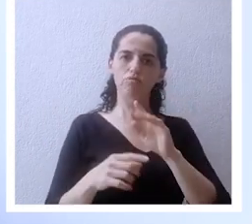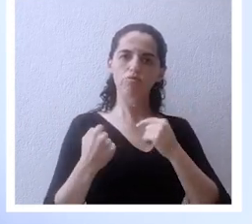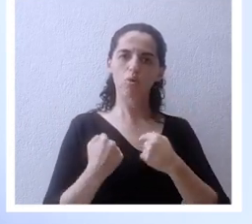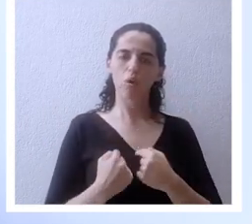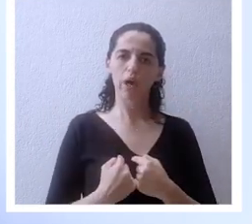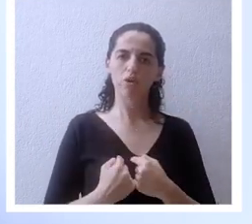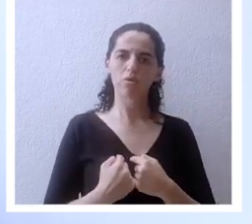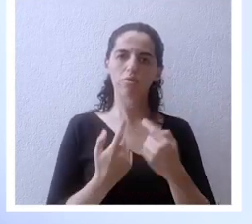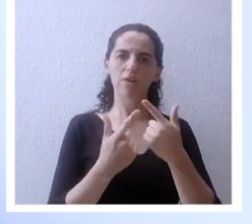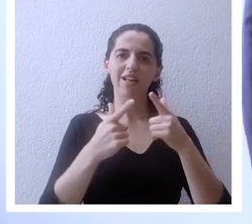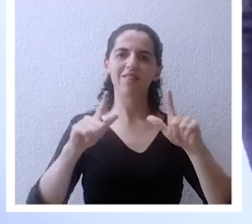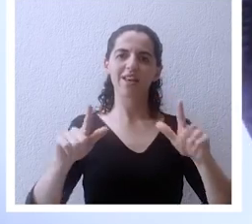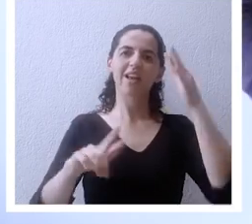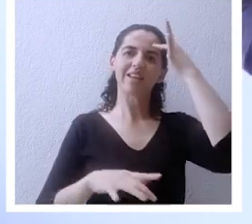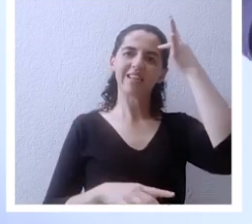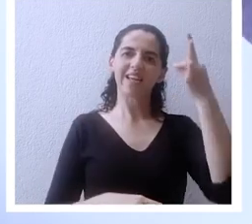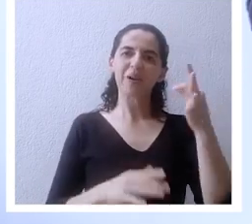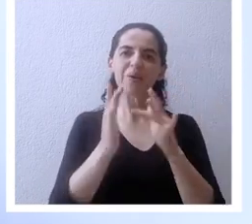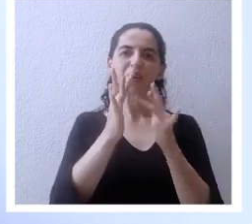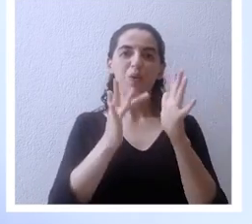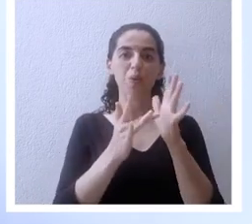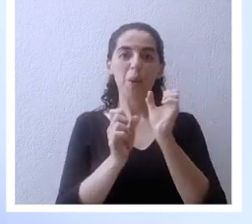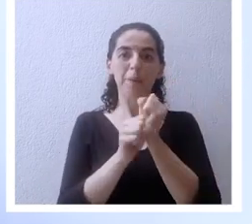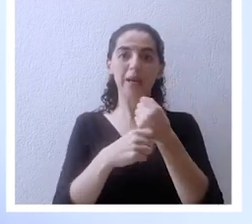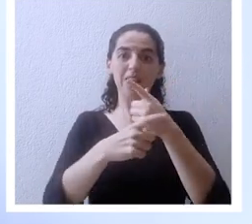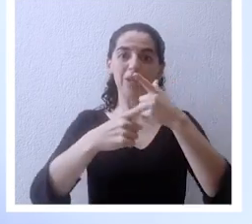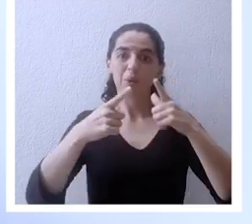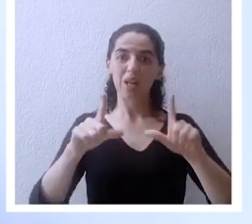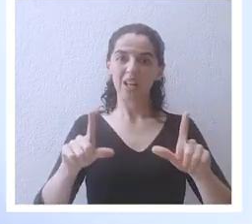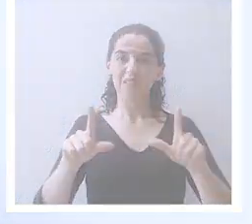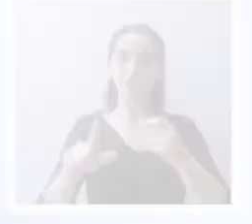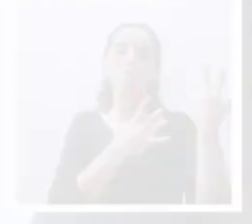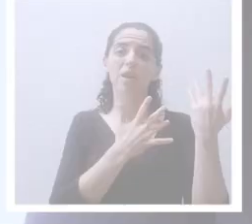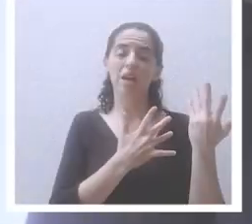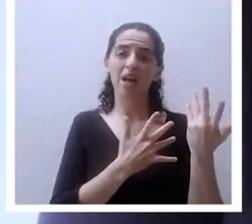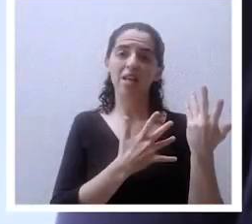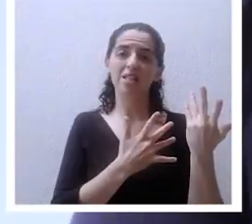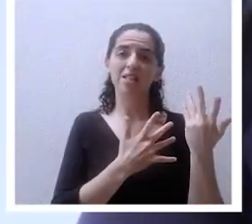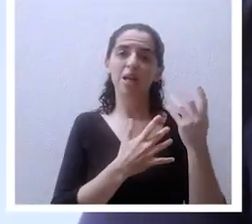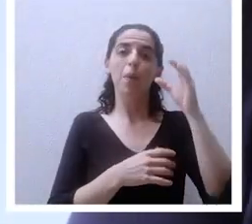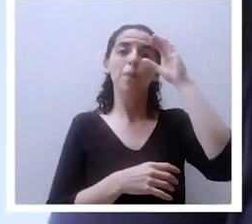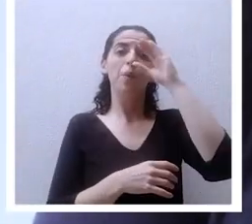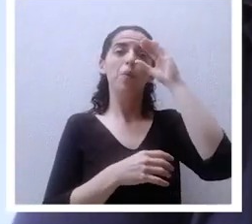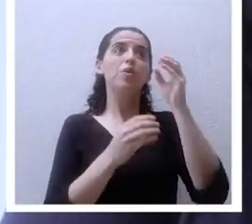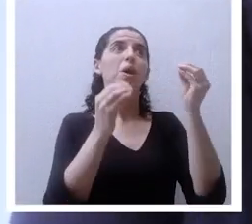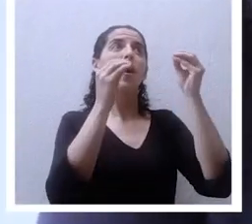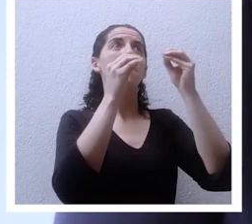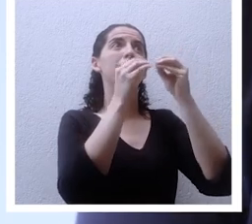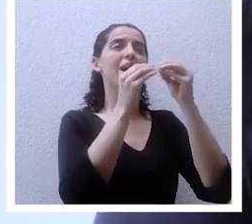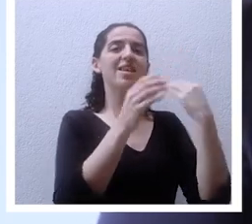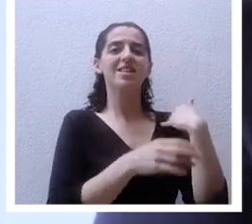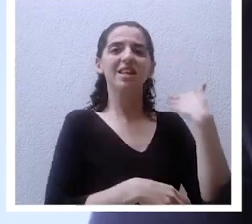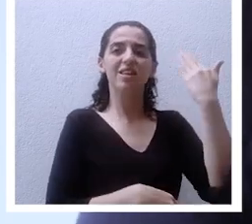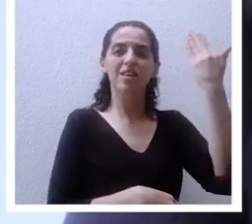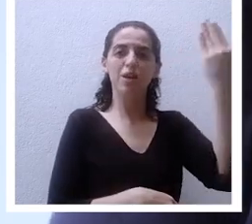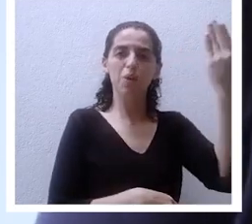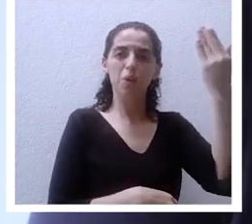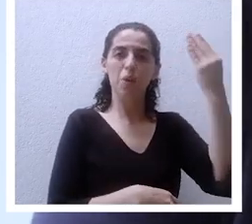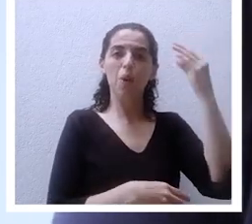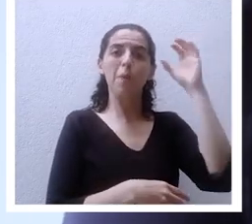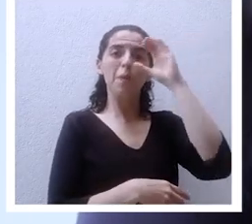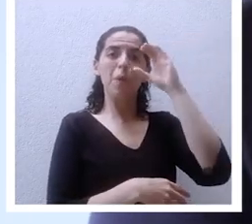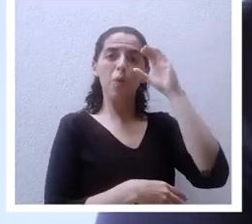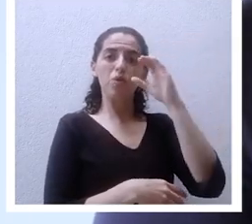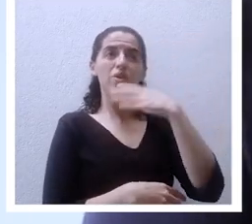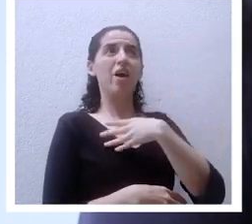yo creo que Cristo me hizo libre libre de mi pecado libre de mi maldad busca más al Señor busca agradar a Dios